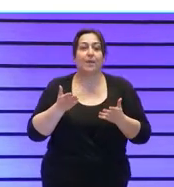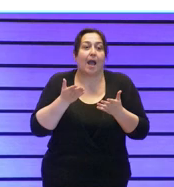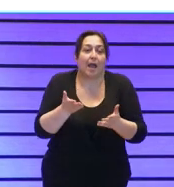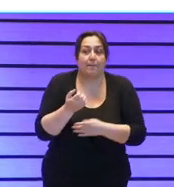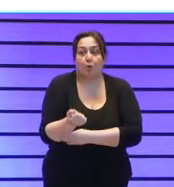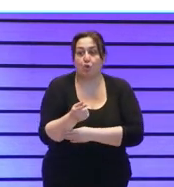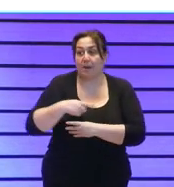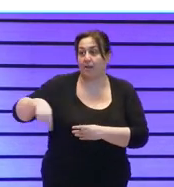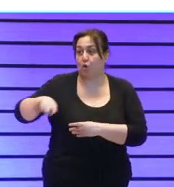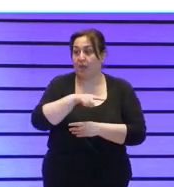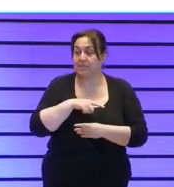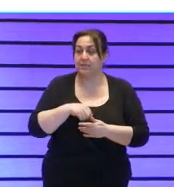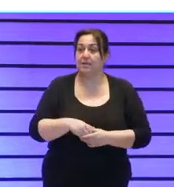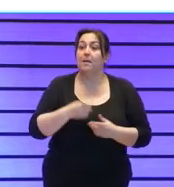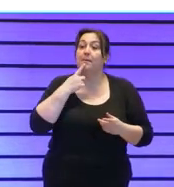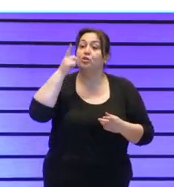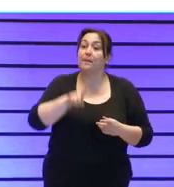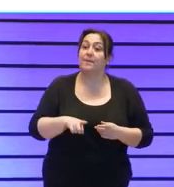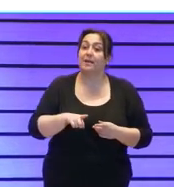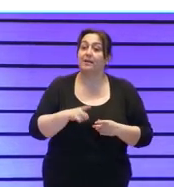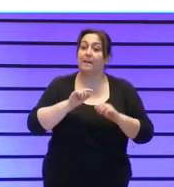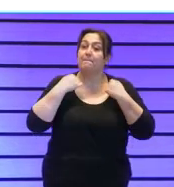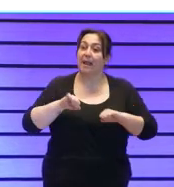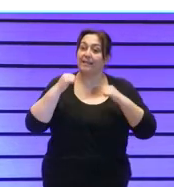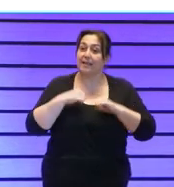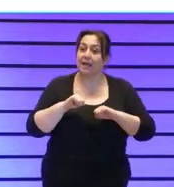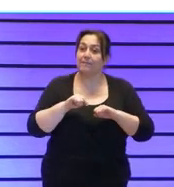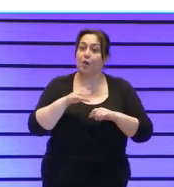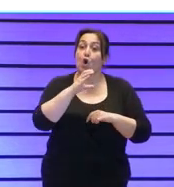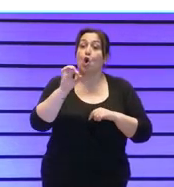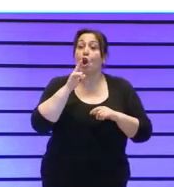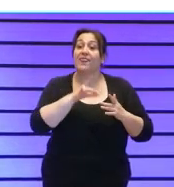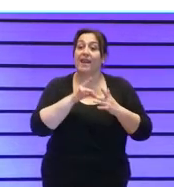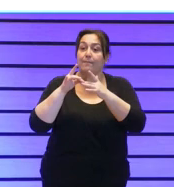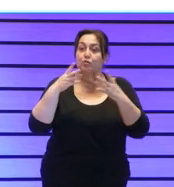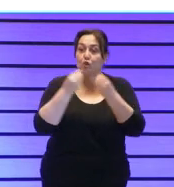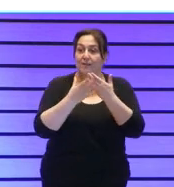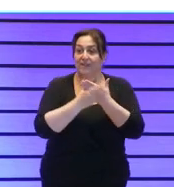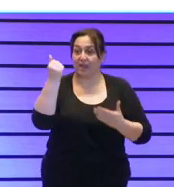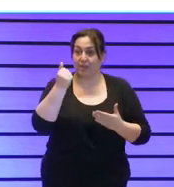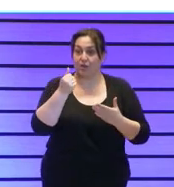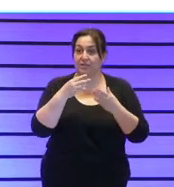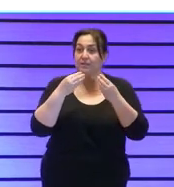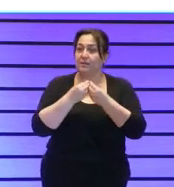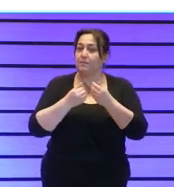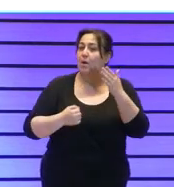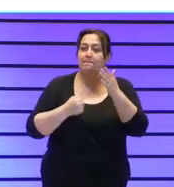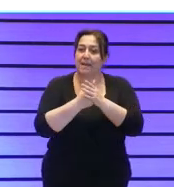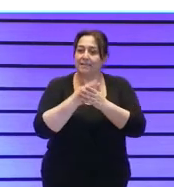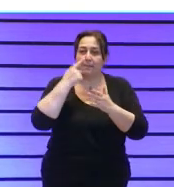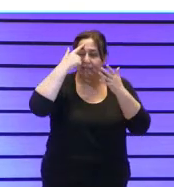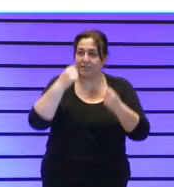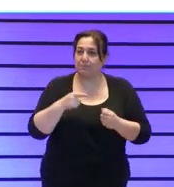pero también una práctica en la que colideramos con las federaciones, con las entidades, como máximas